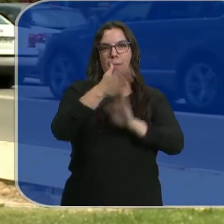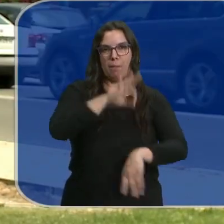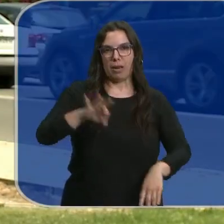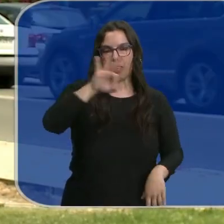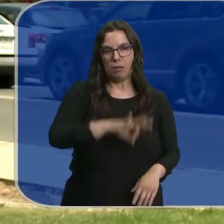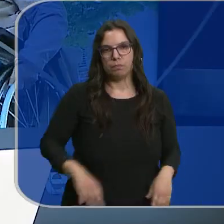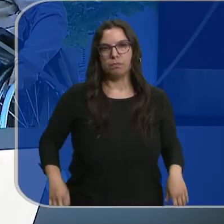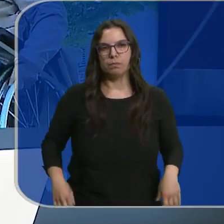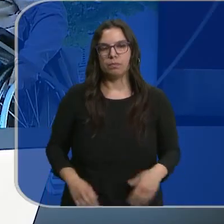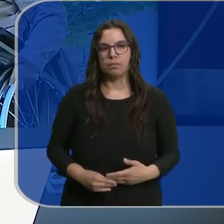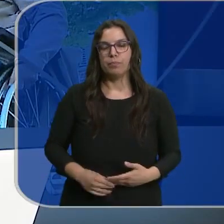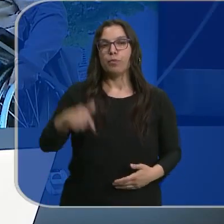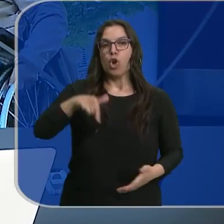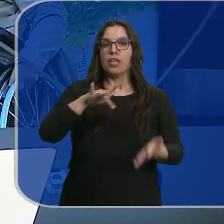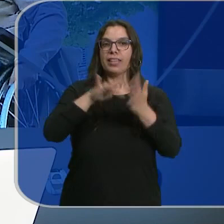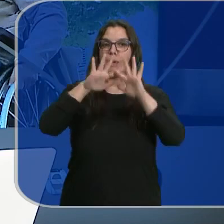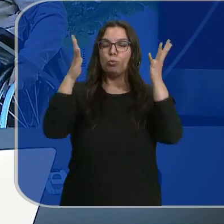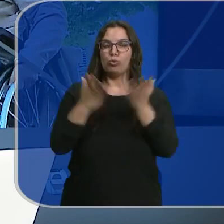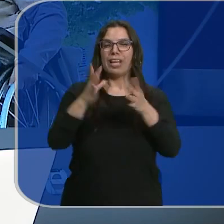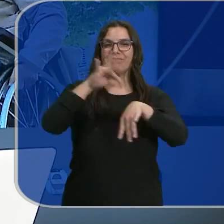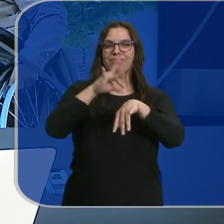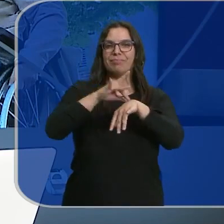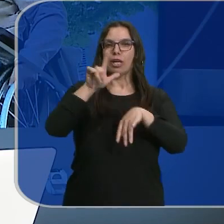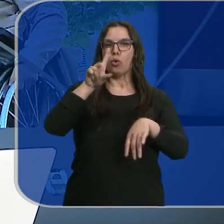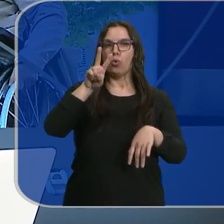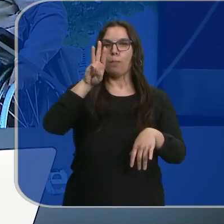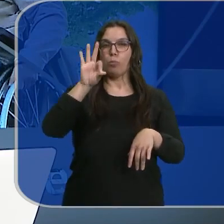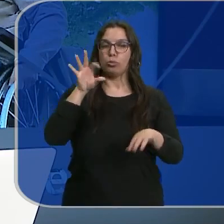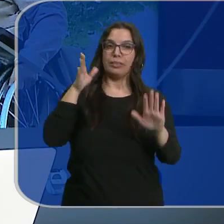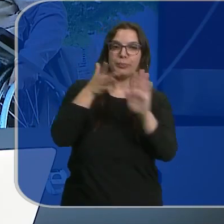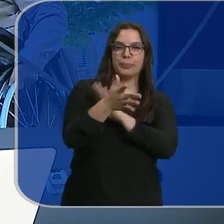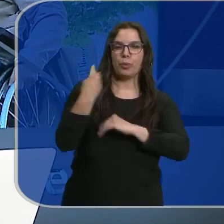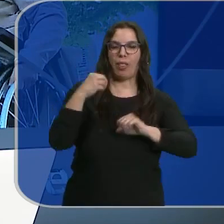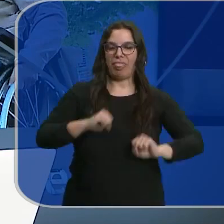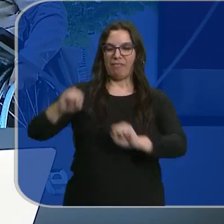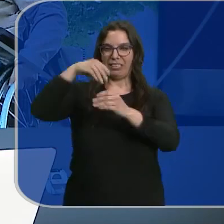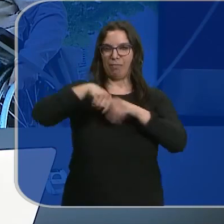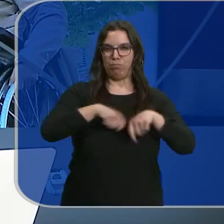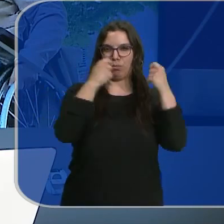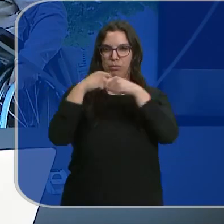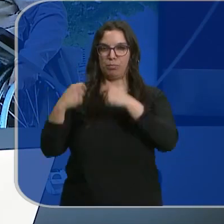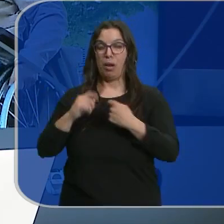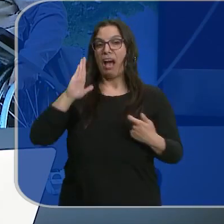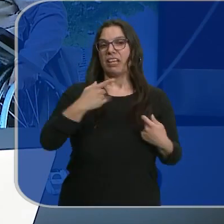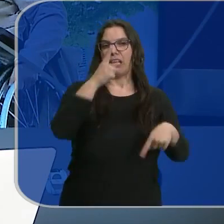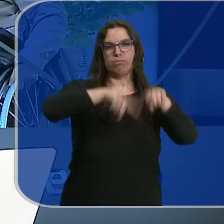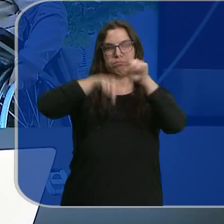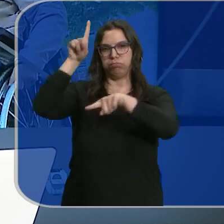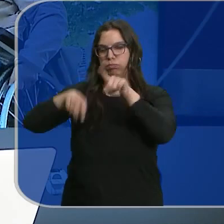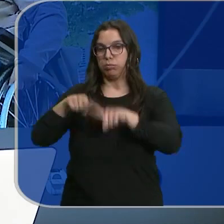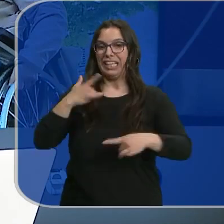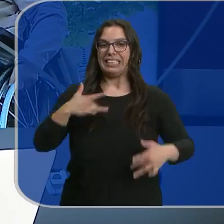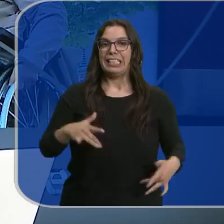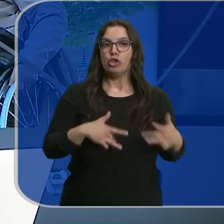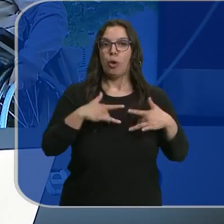Palencia. Hoy es el Día Mundial del Lupus una enfermedad crónica y autoinmune que afecta de manera diferente a cada paciente. Los